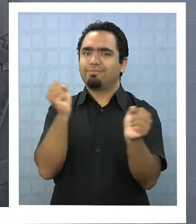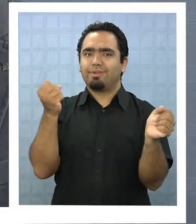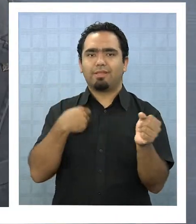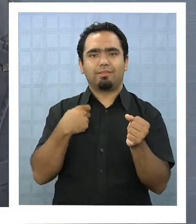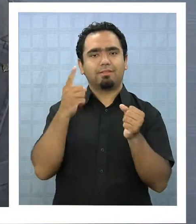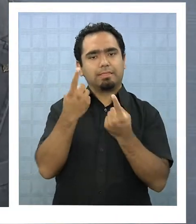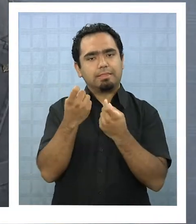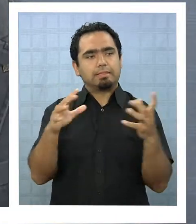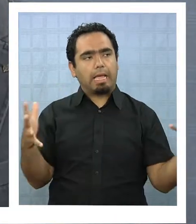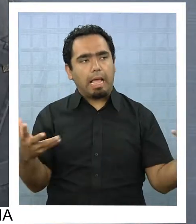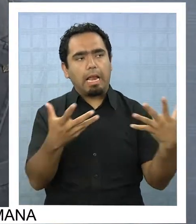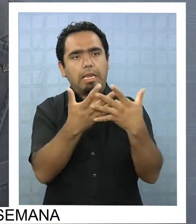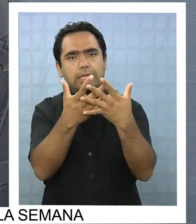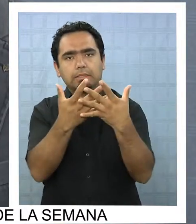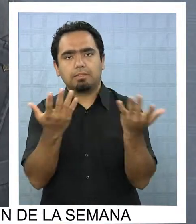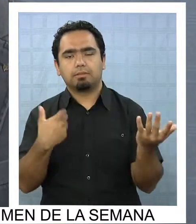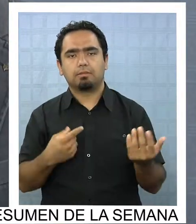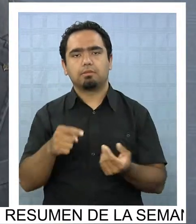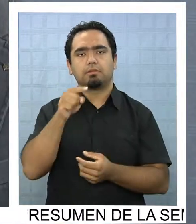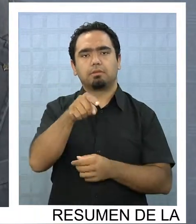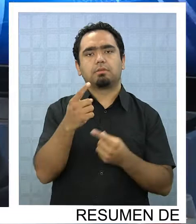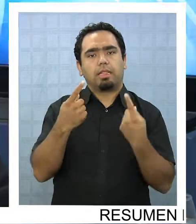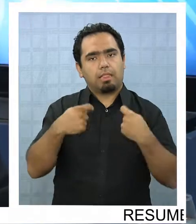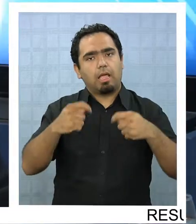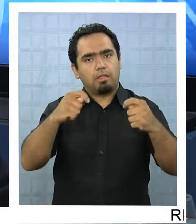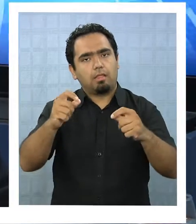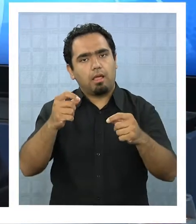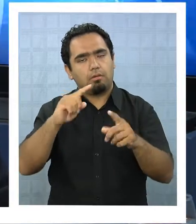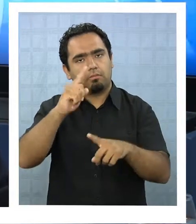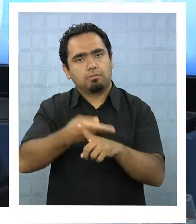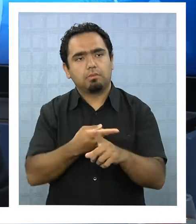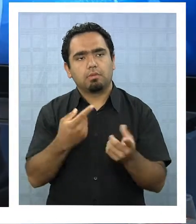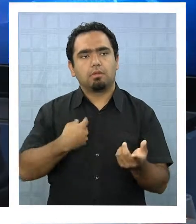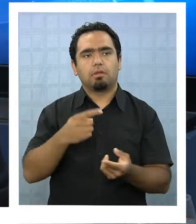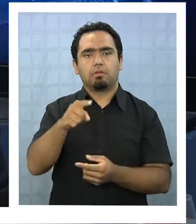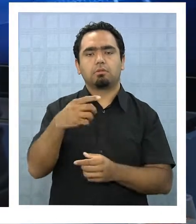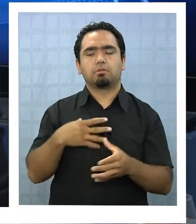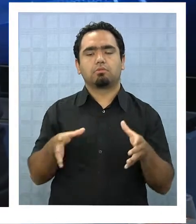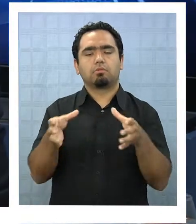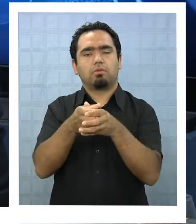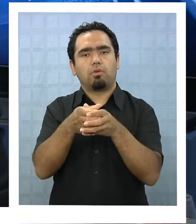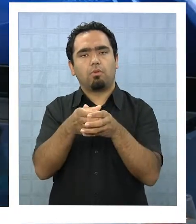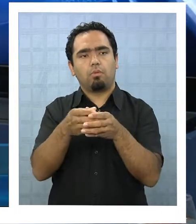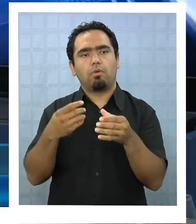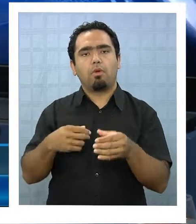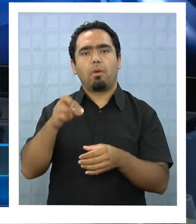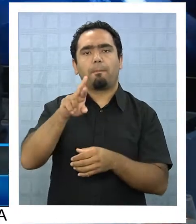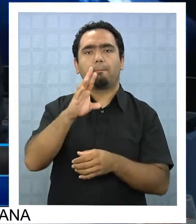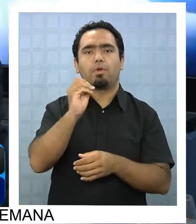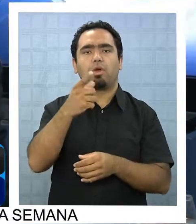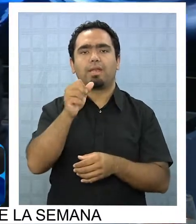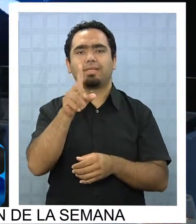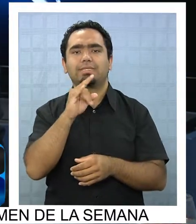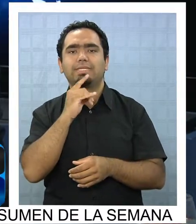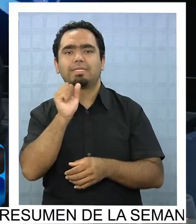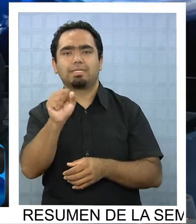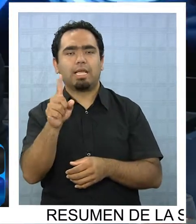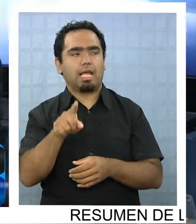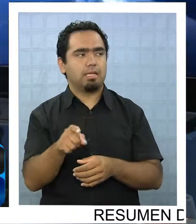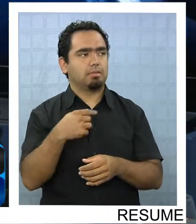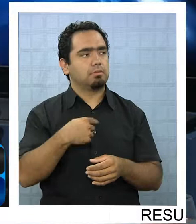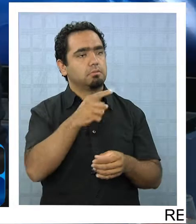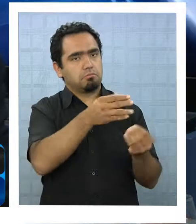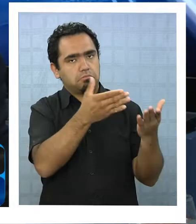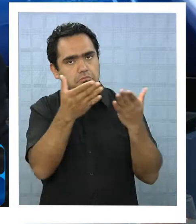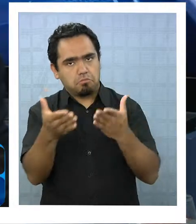humanistas en el 2013 hay que intentarlo de nuevo creo que si somos capaces de convocar a algunos progresistas de la nueva mayoría bien, pero lo digo con todas